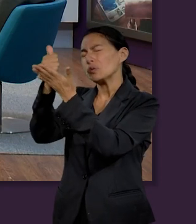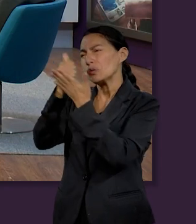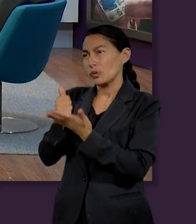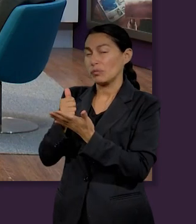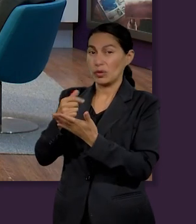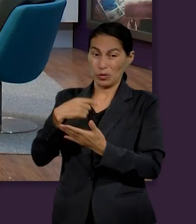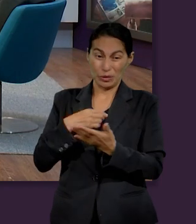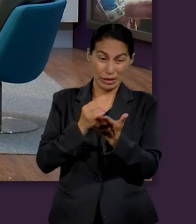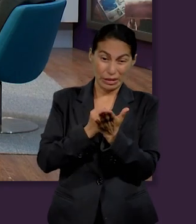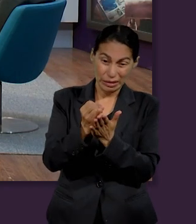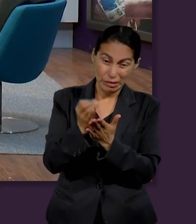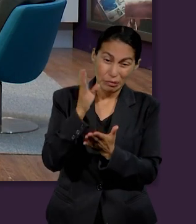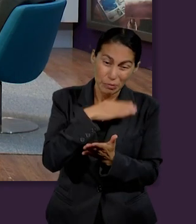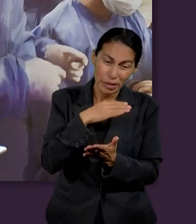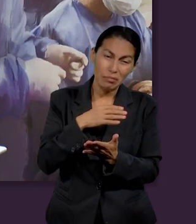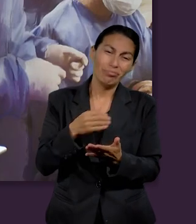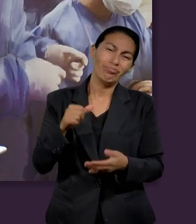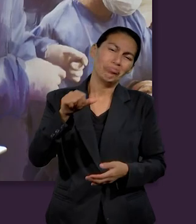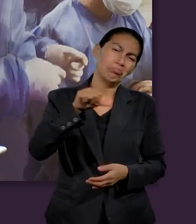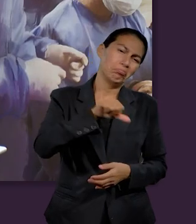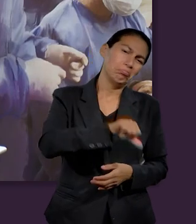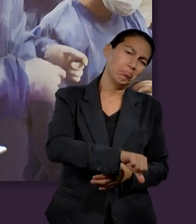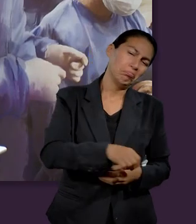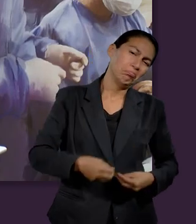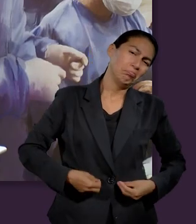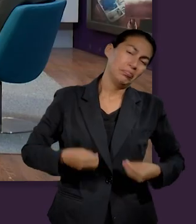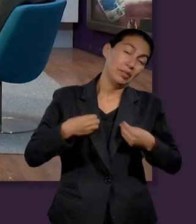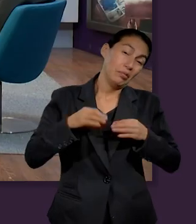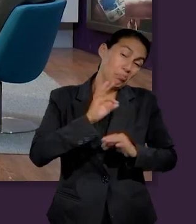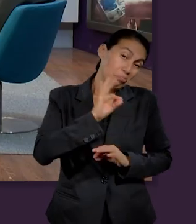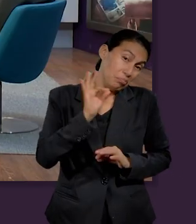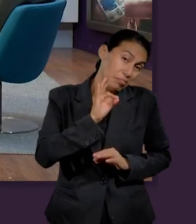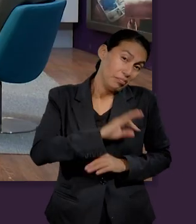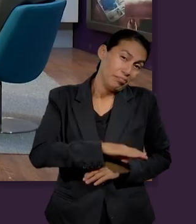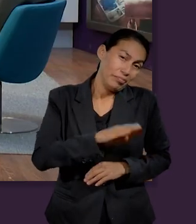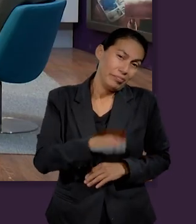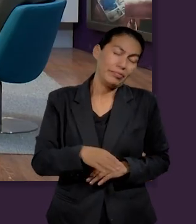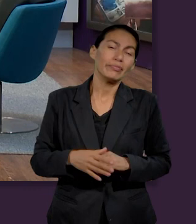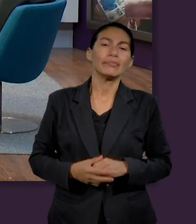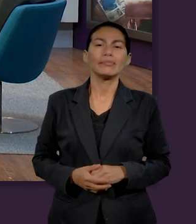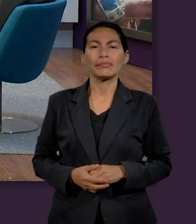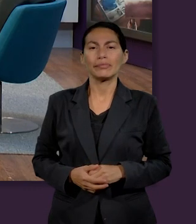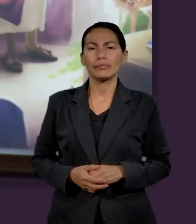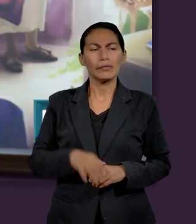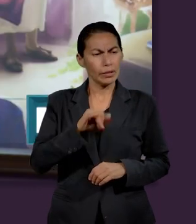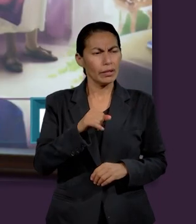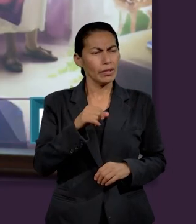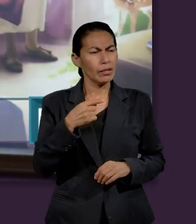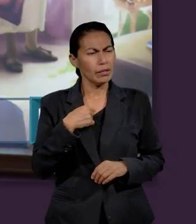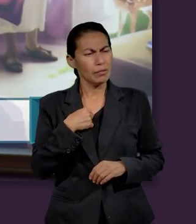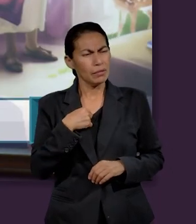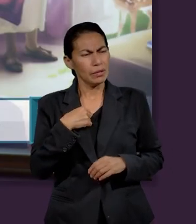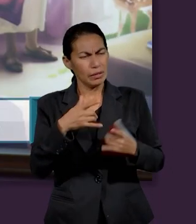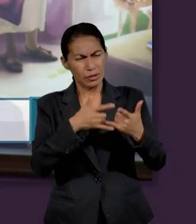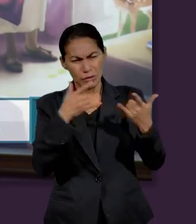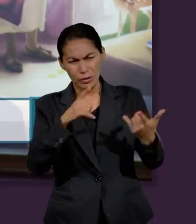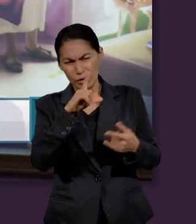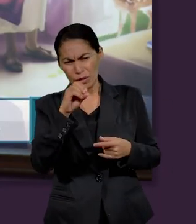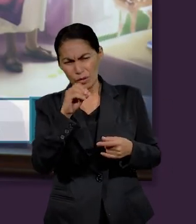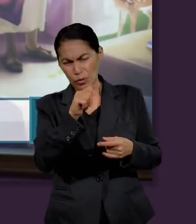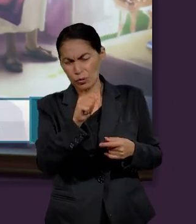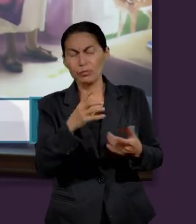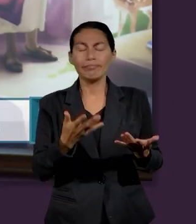puede llegar a costarnos la vida. Sí, y algo que también me llamó la atención de la parte de la historia de Lot